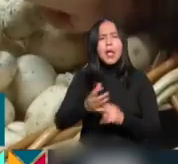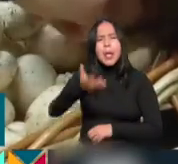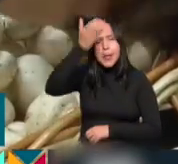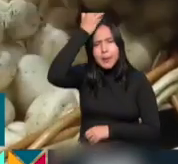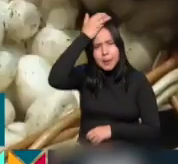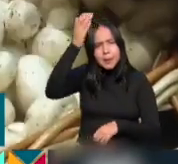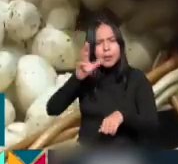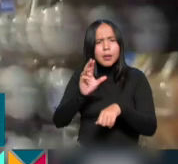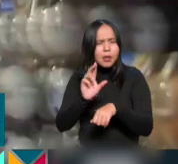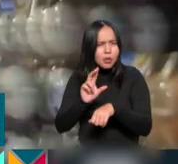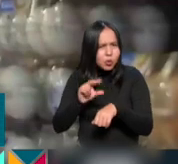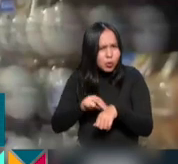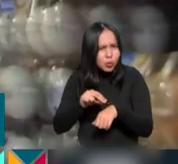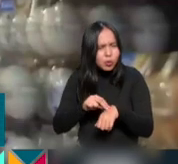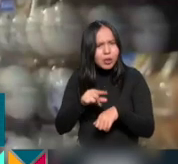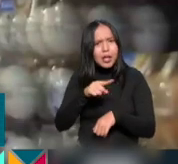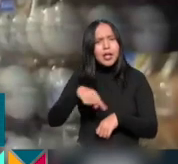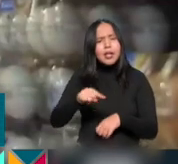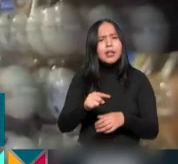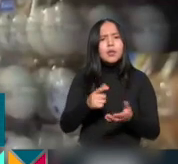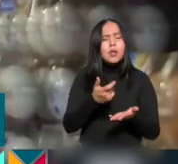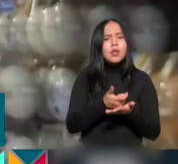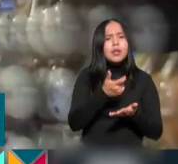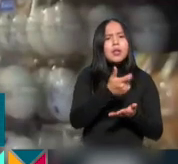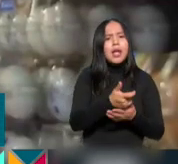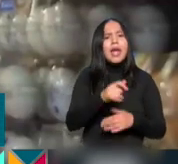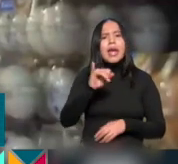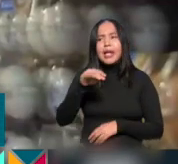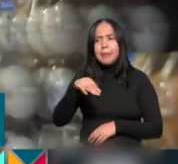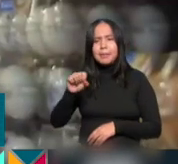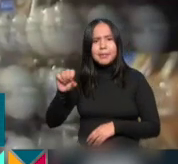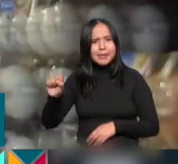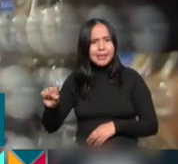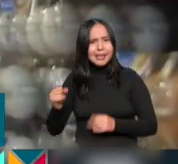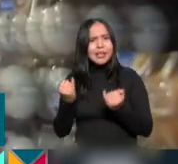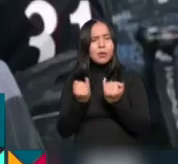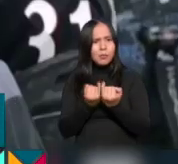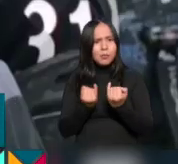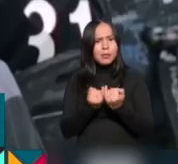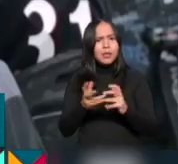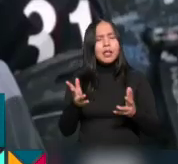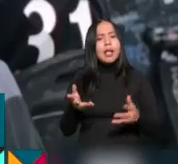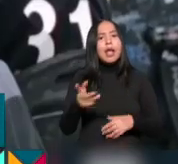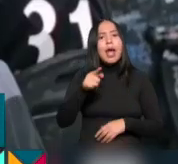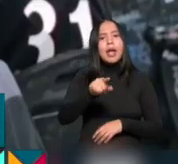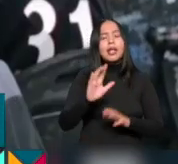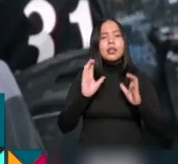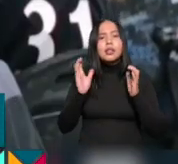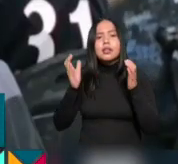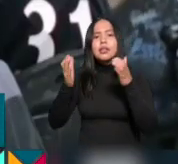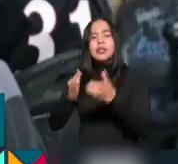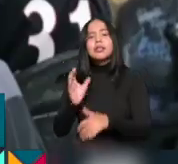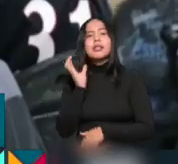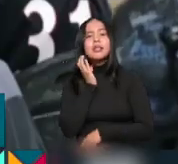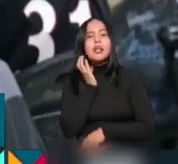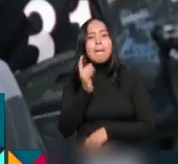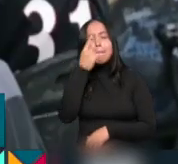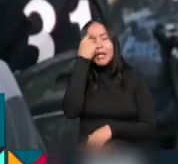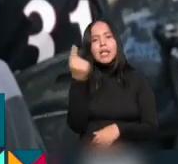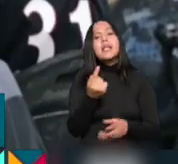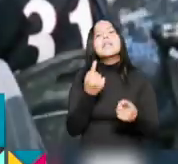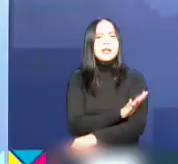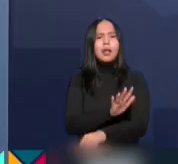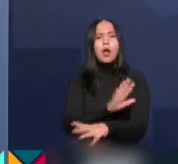enfermeras, no podrá ser inferior al promedio registrado ante el IMSS. Este dictamen fue turnado a la Cámara de Senadores para su eventual discusión